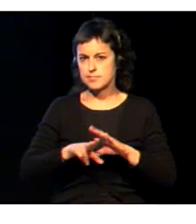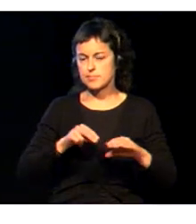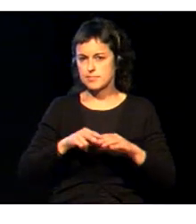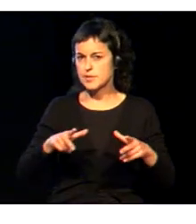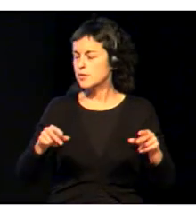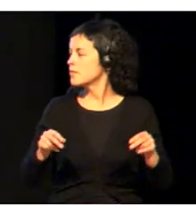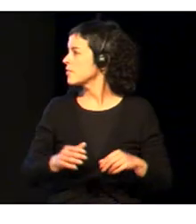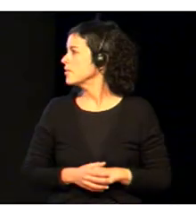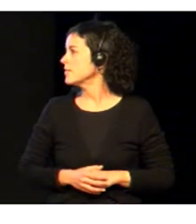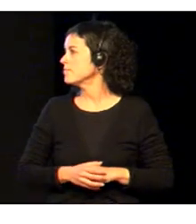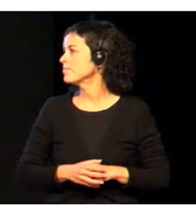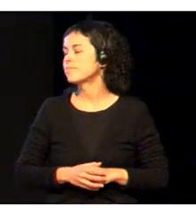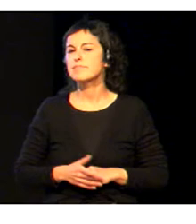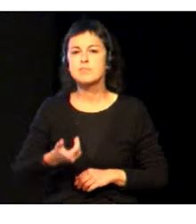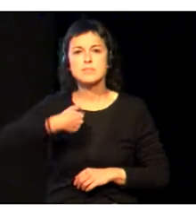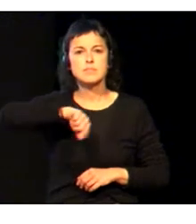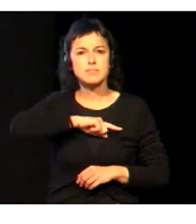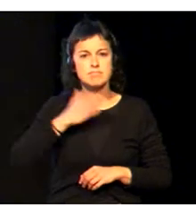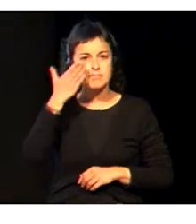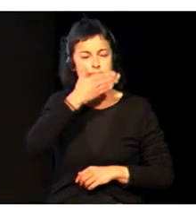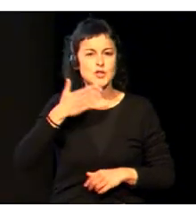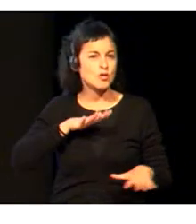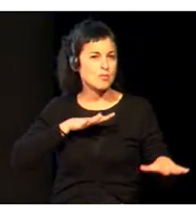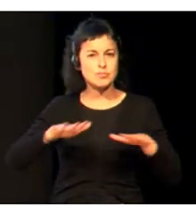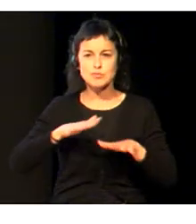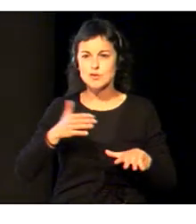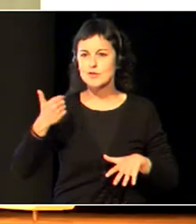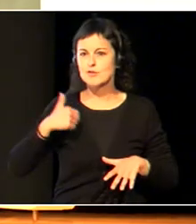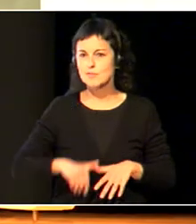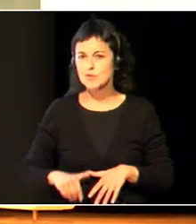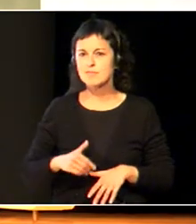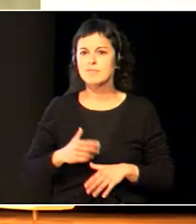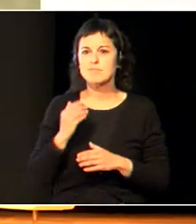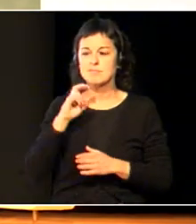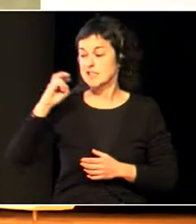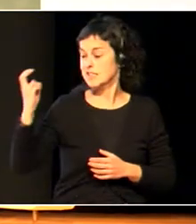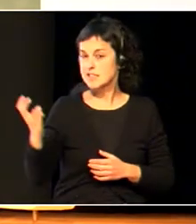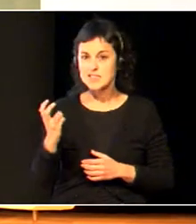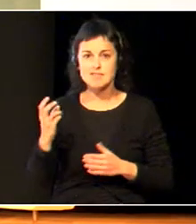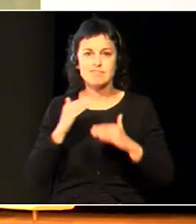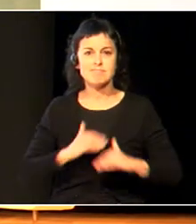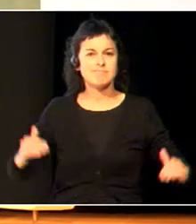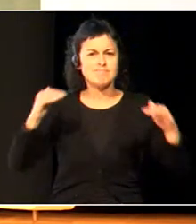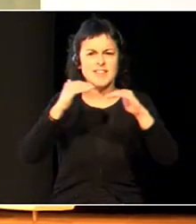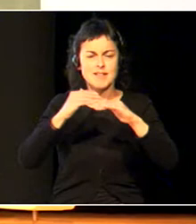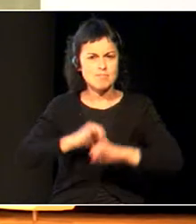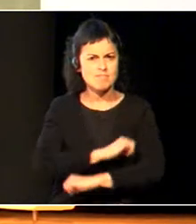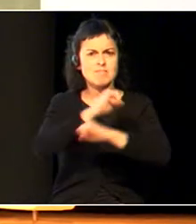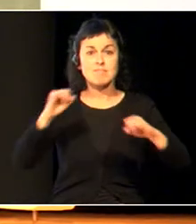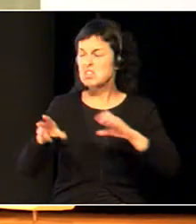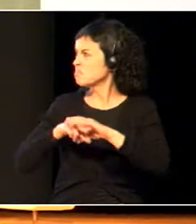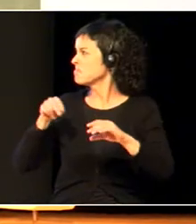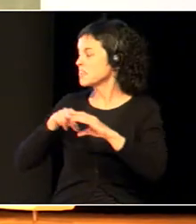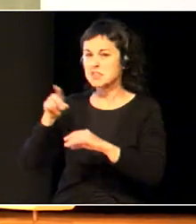Abian da, beraz, gure eskola. Haniztasuna eta berdintasuna sendotzen. Eta, bideoz, zora garri eta oso argi au